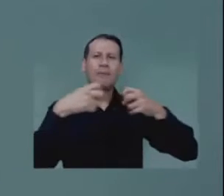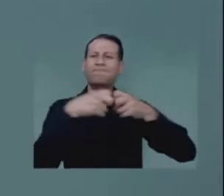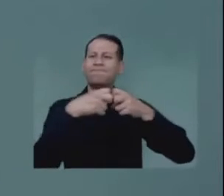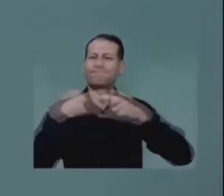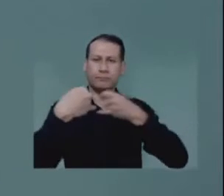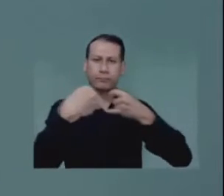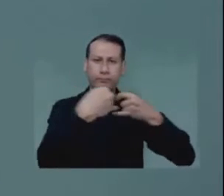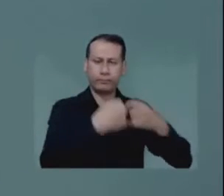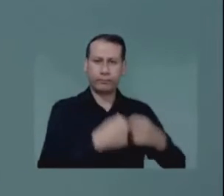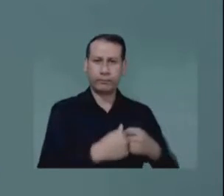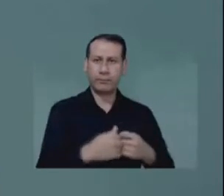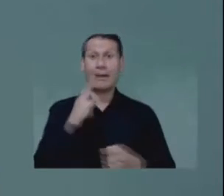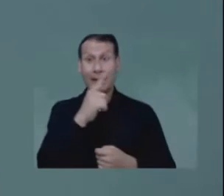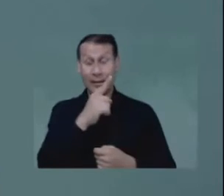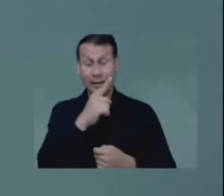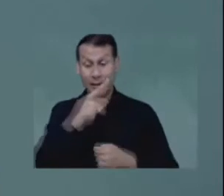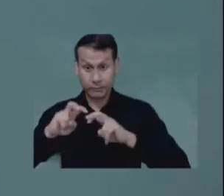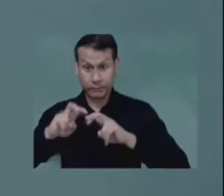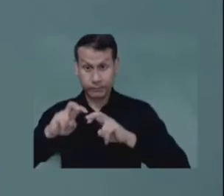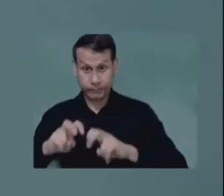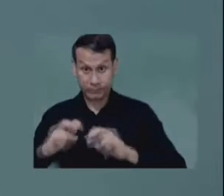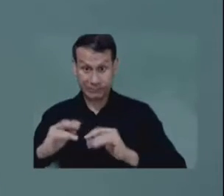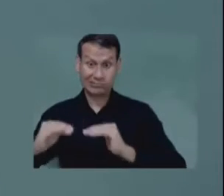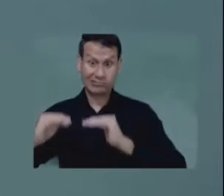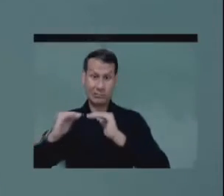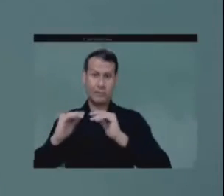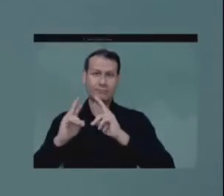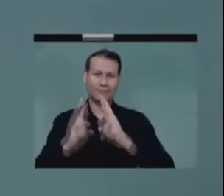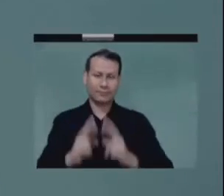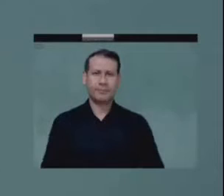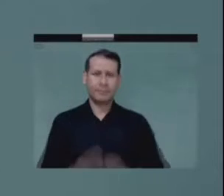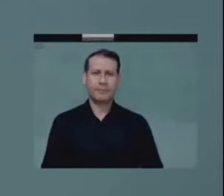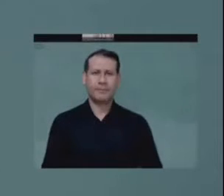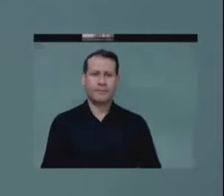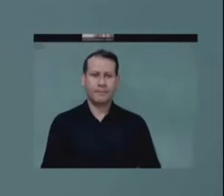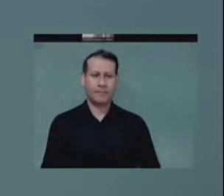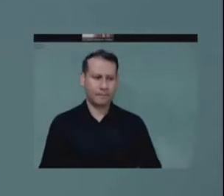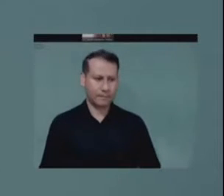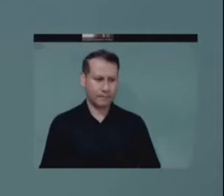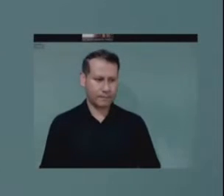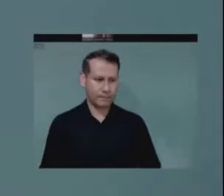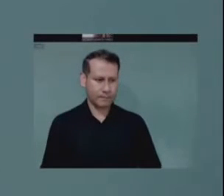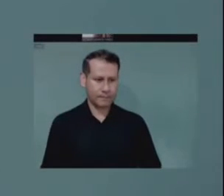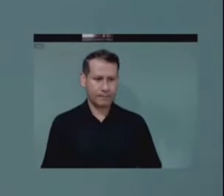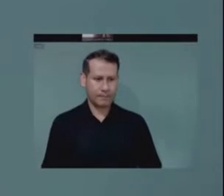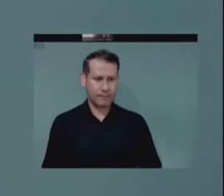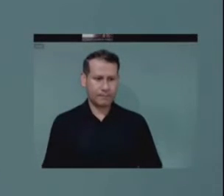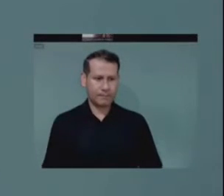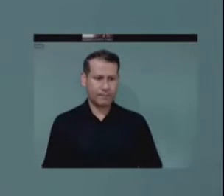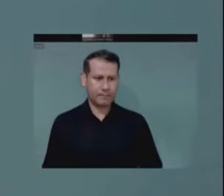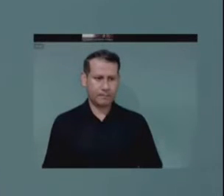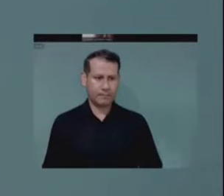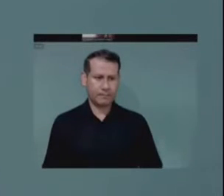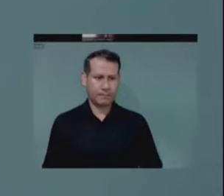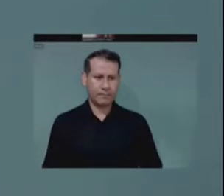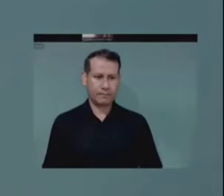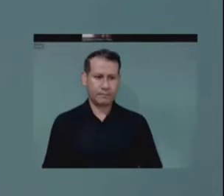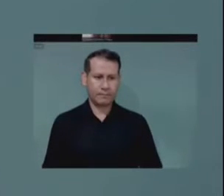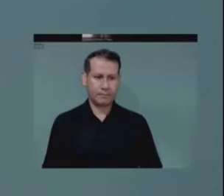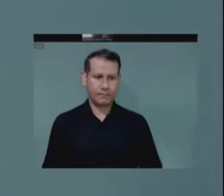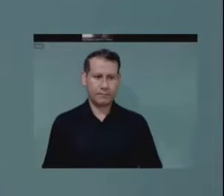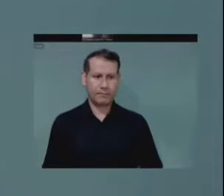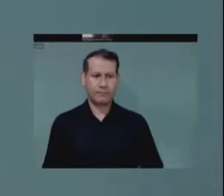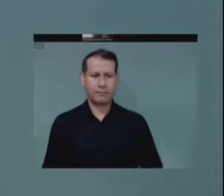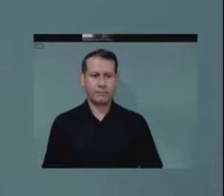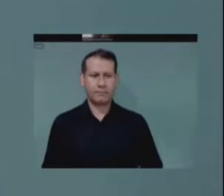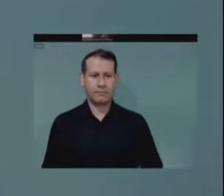Asimismo, acompaña Juan Camilo Vargas González, docente investigador de la Universidad Nacional de Colombia, médico neurólogo,